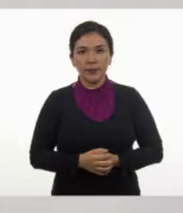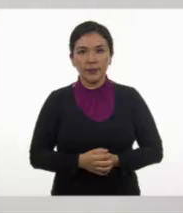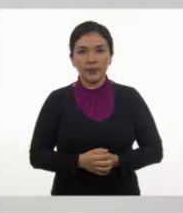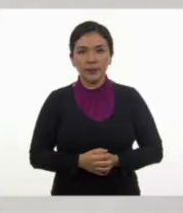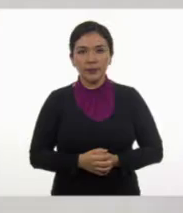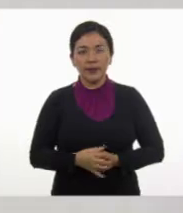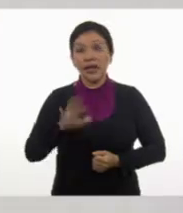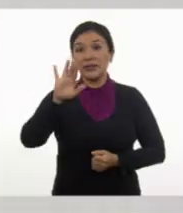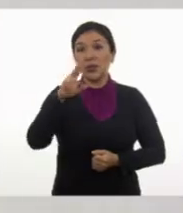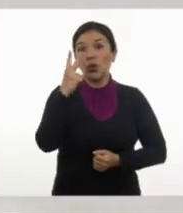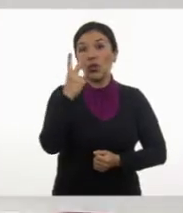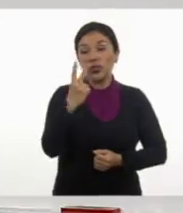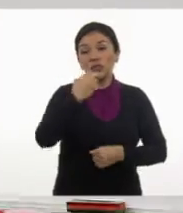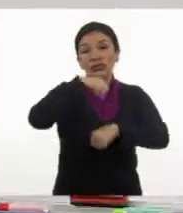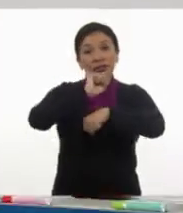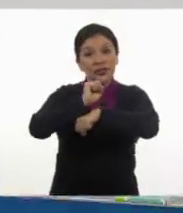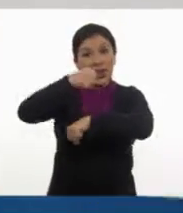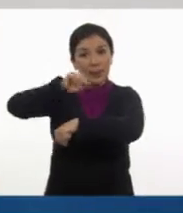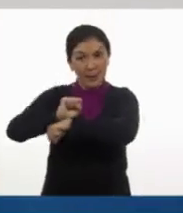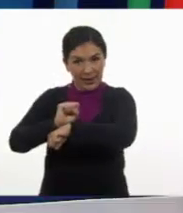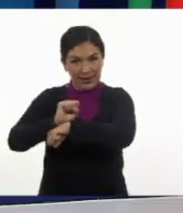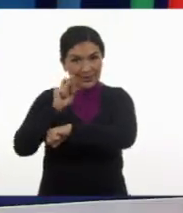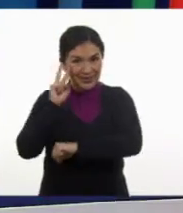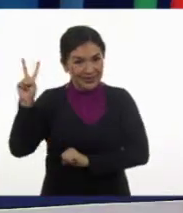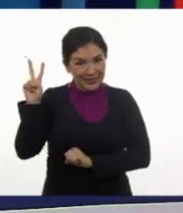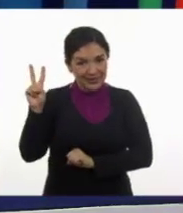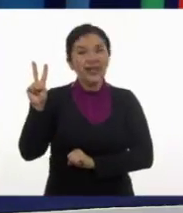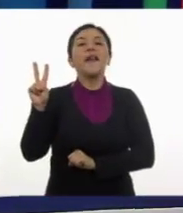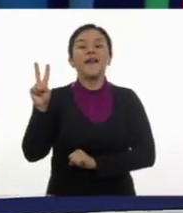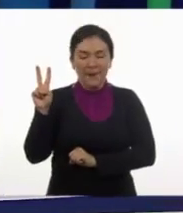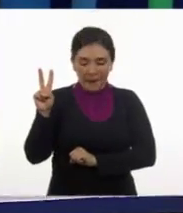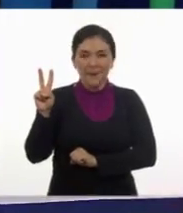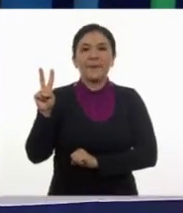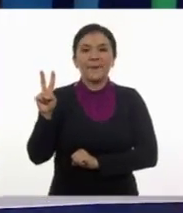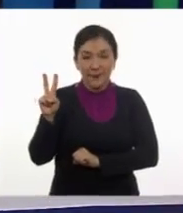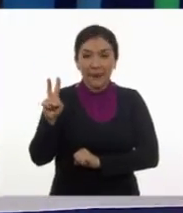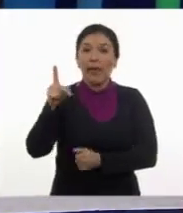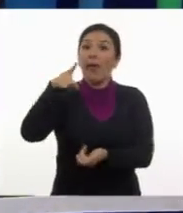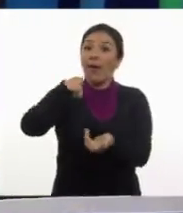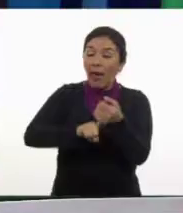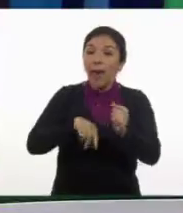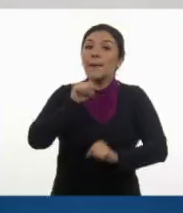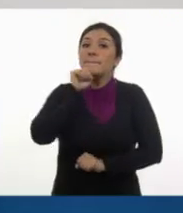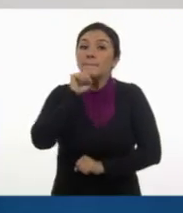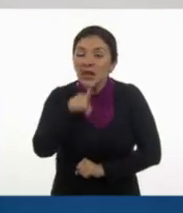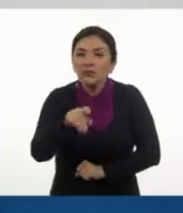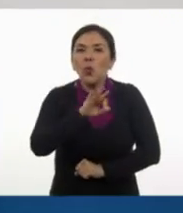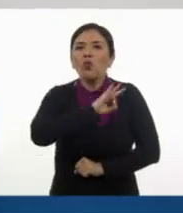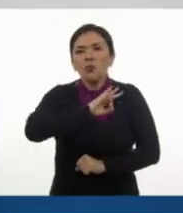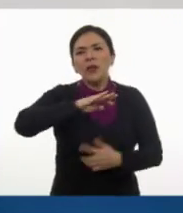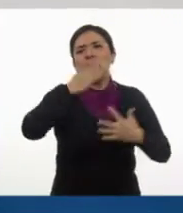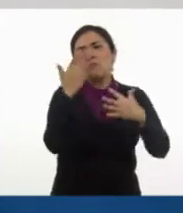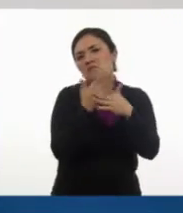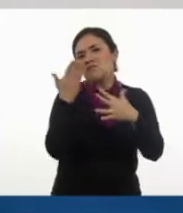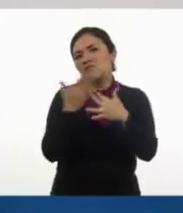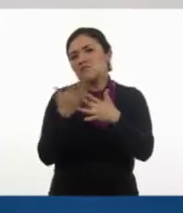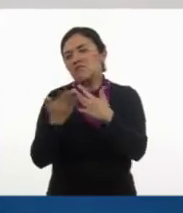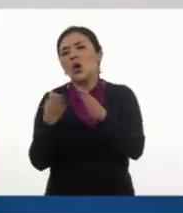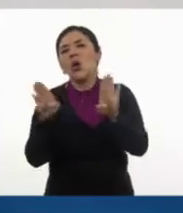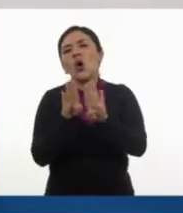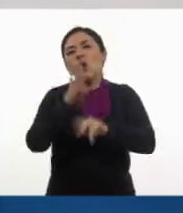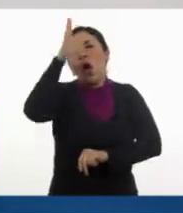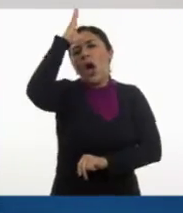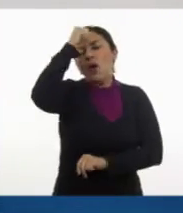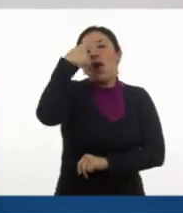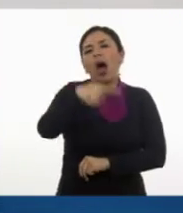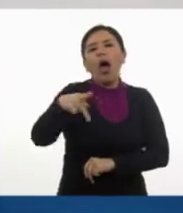A 52 semanas. Que a su vez se pueden dividir de acuerdo a